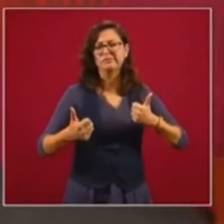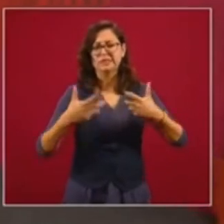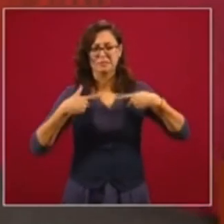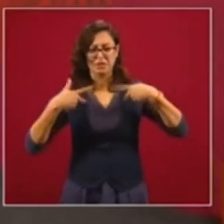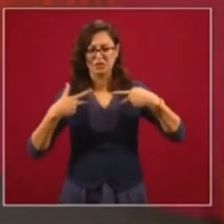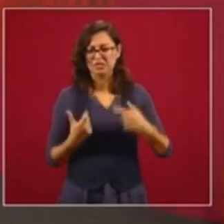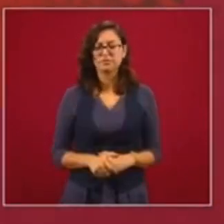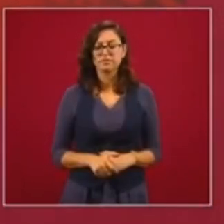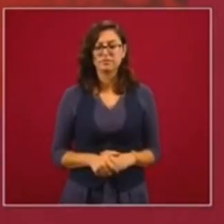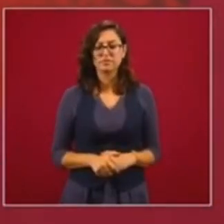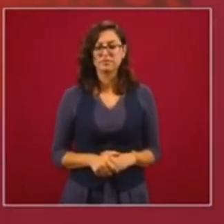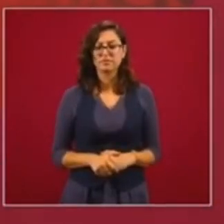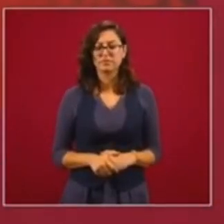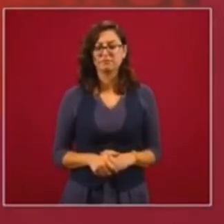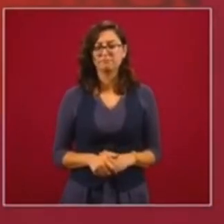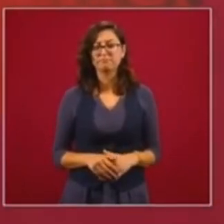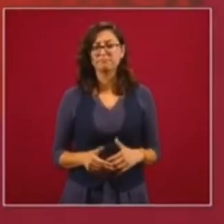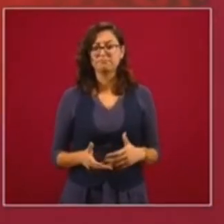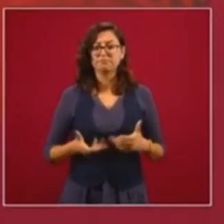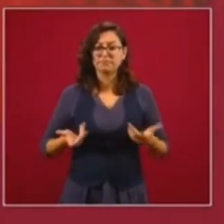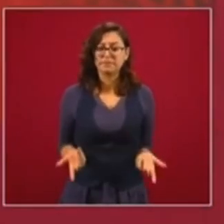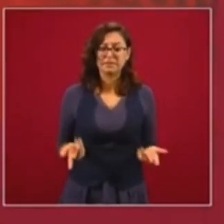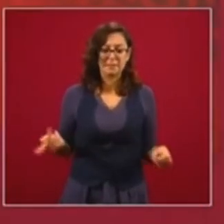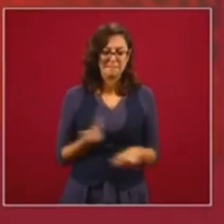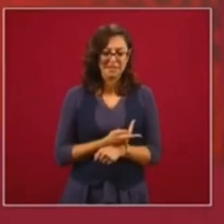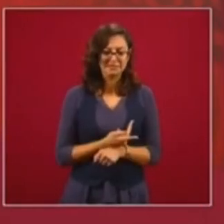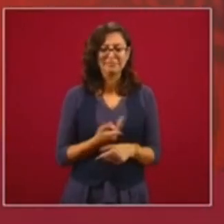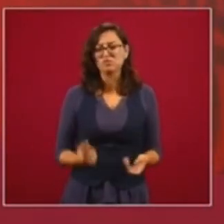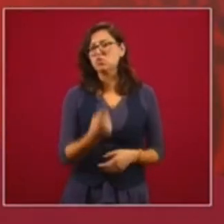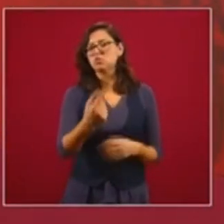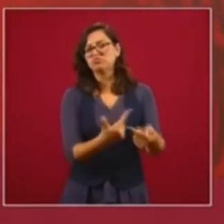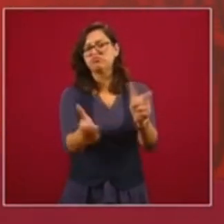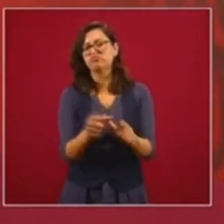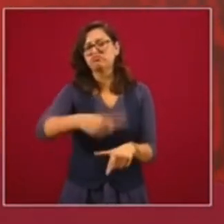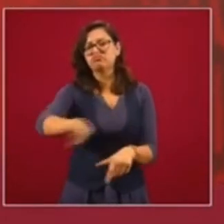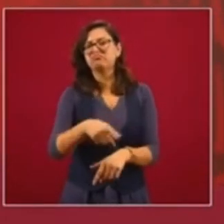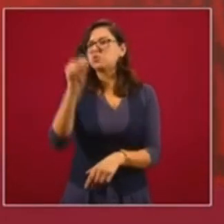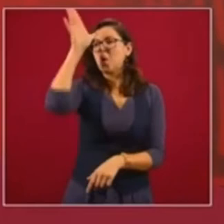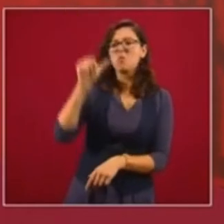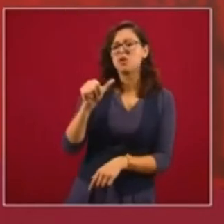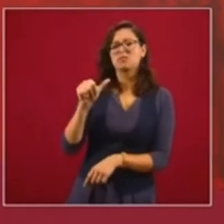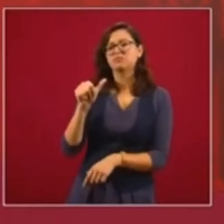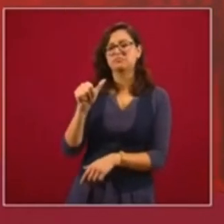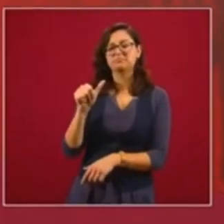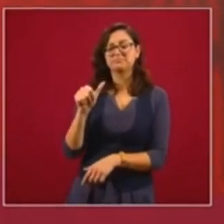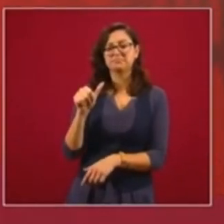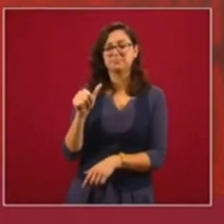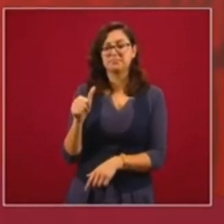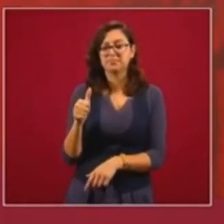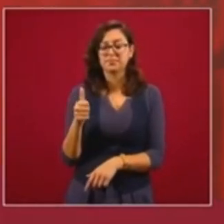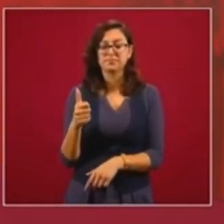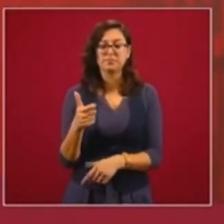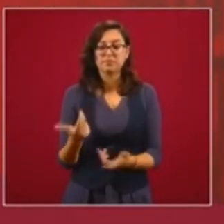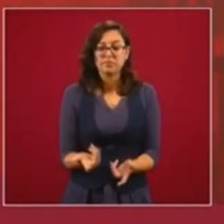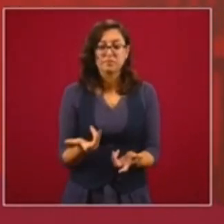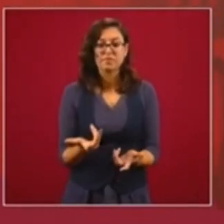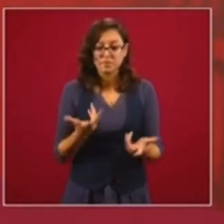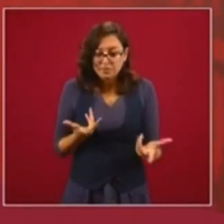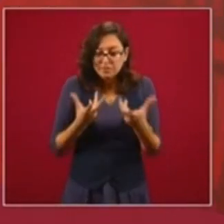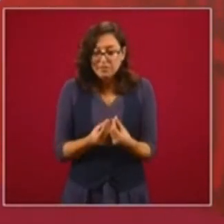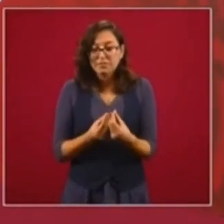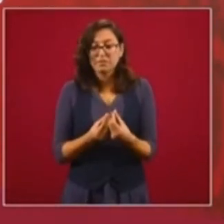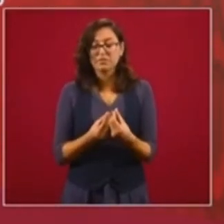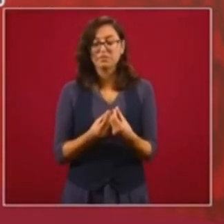la gente, de las autoridades. Parece que este grupo no está de acuerdo con participar en